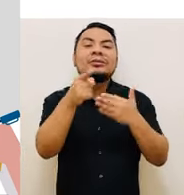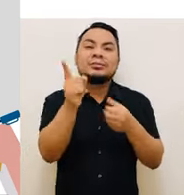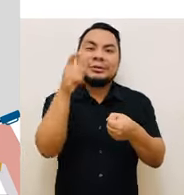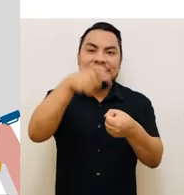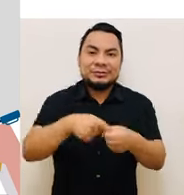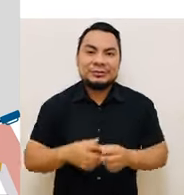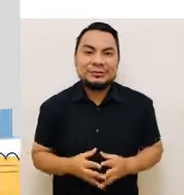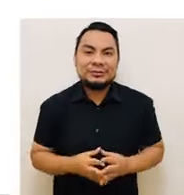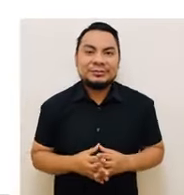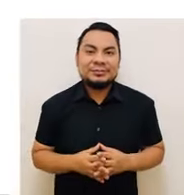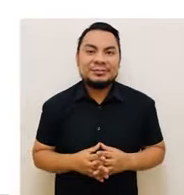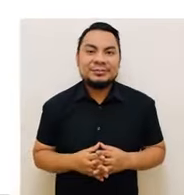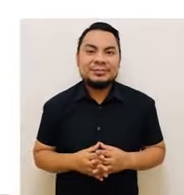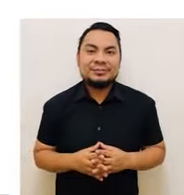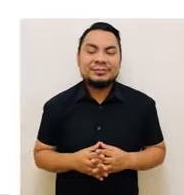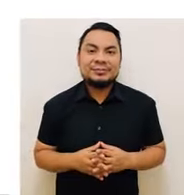participación.